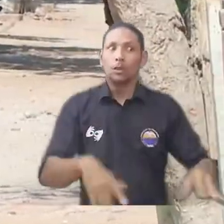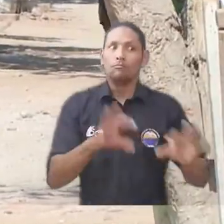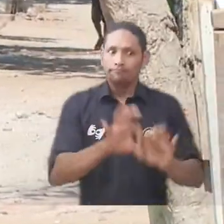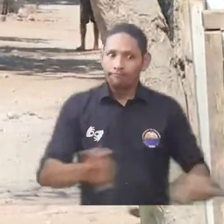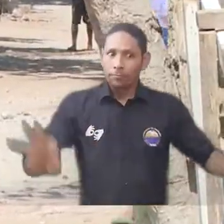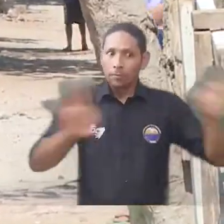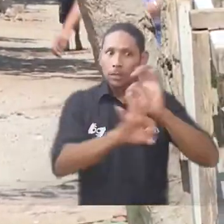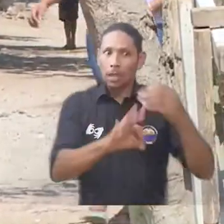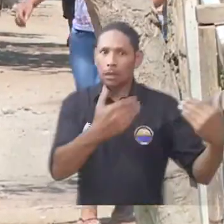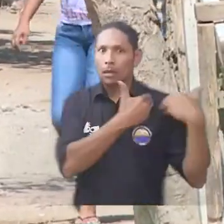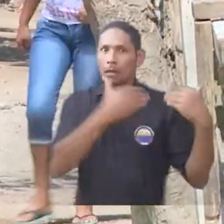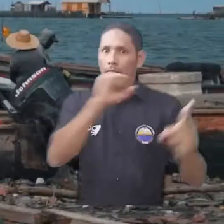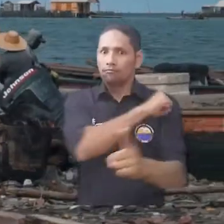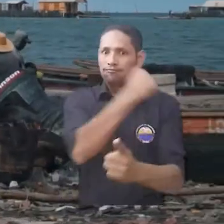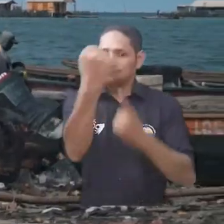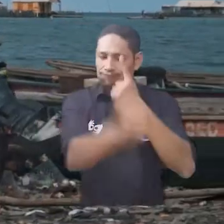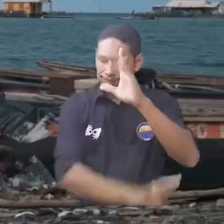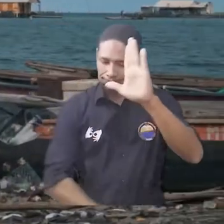responsabilidad social.